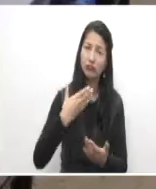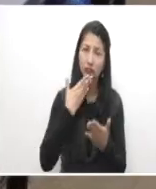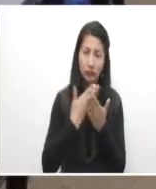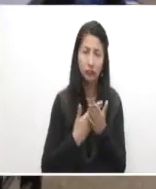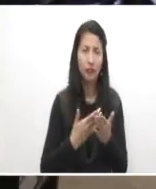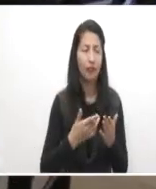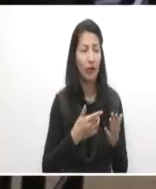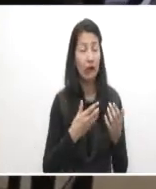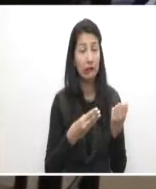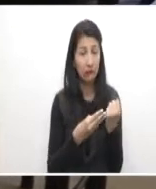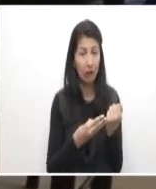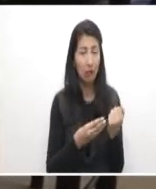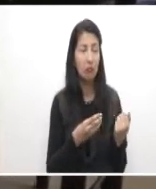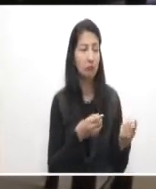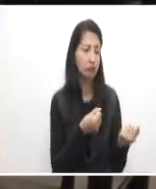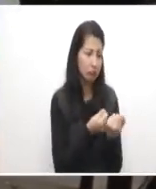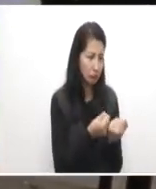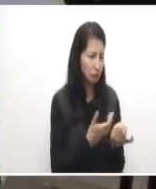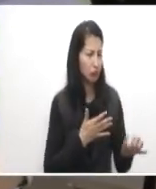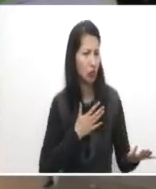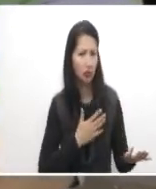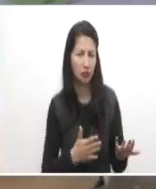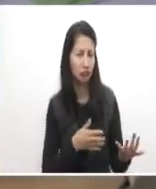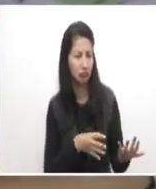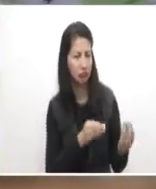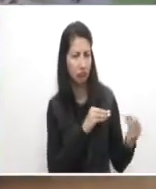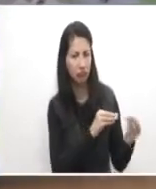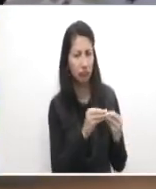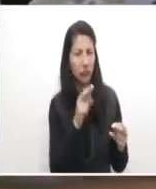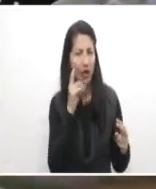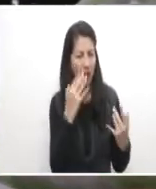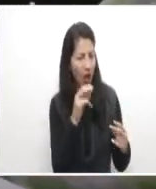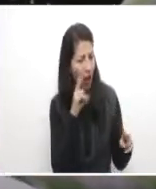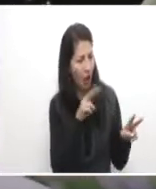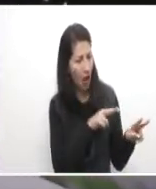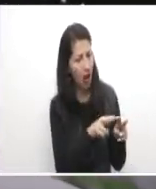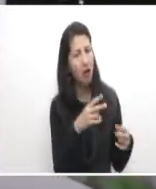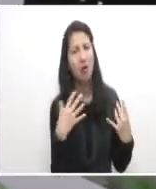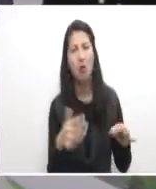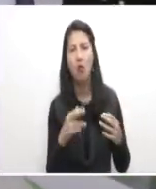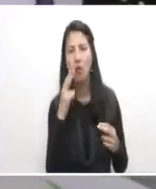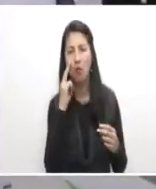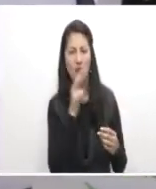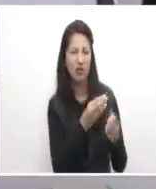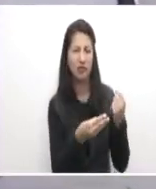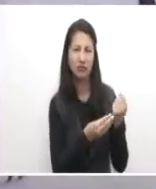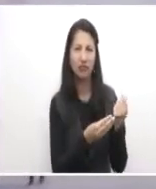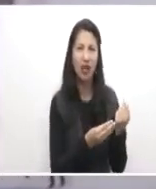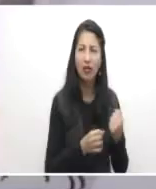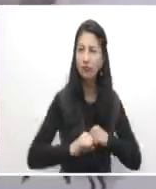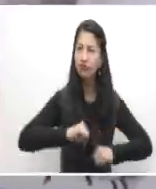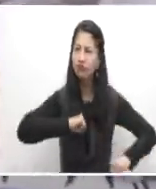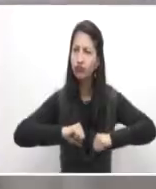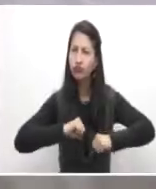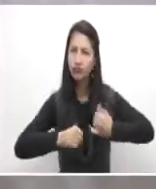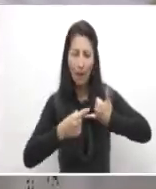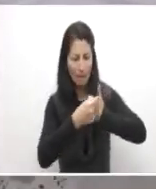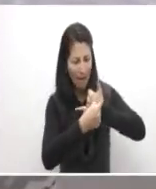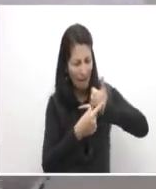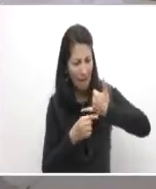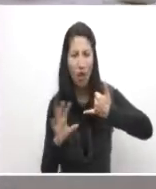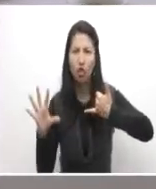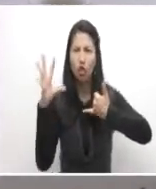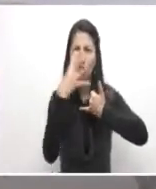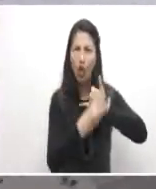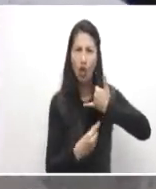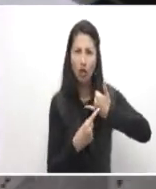SENA, pero conociendo el hecho de que SENA está presente en todos los departamentos y está